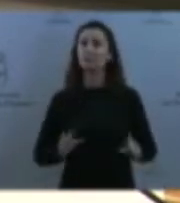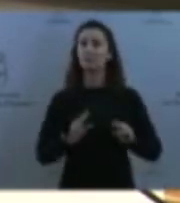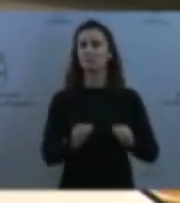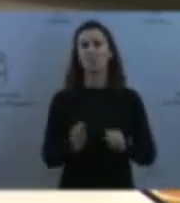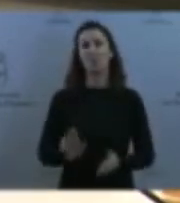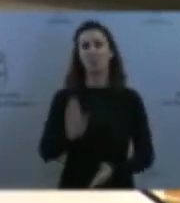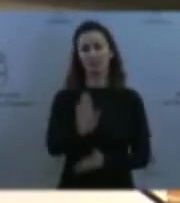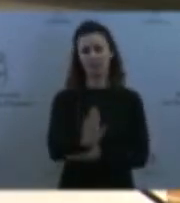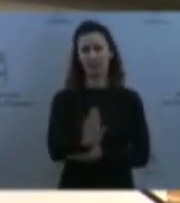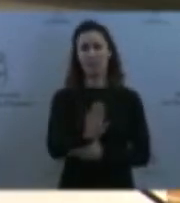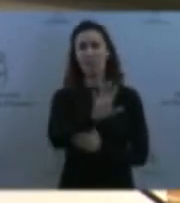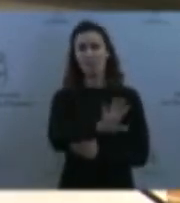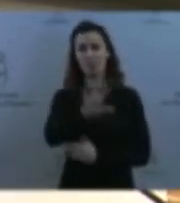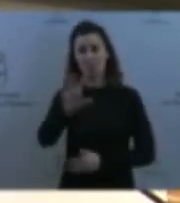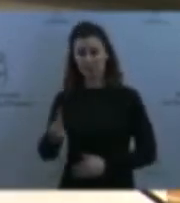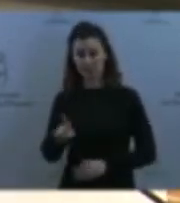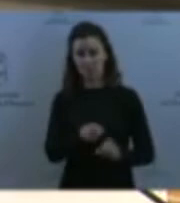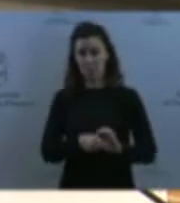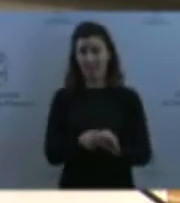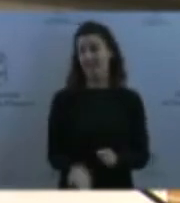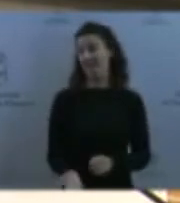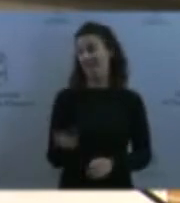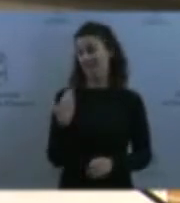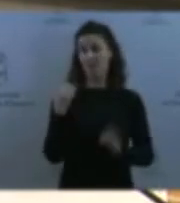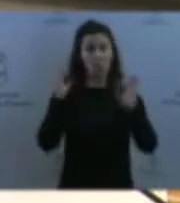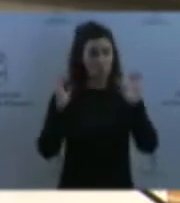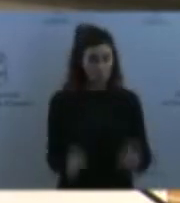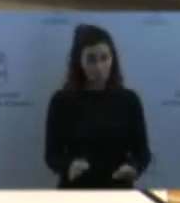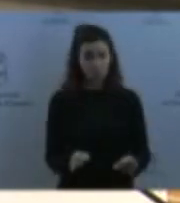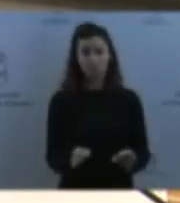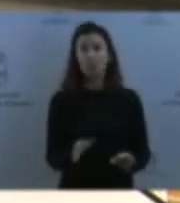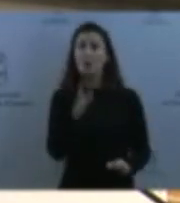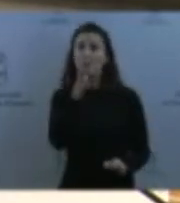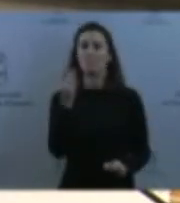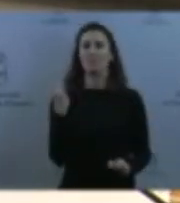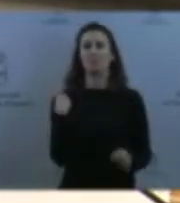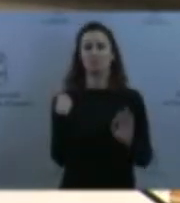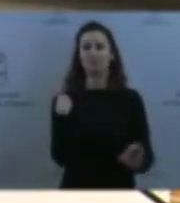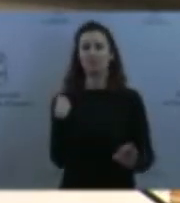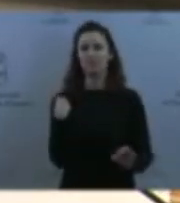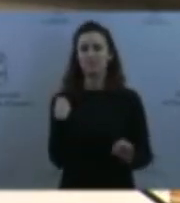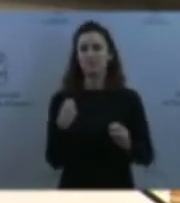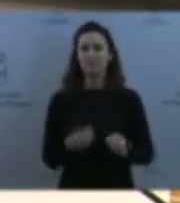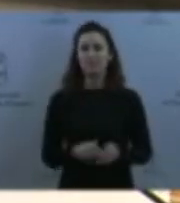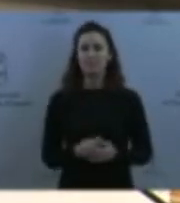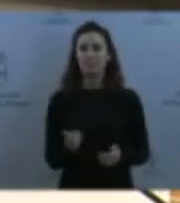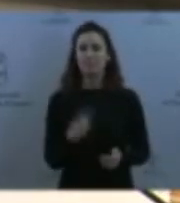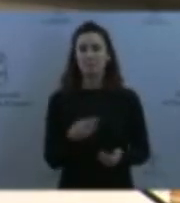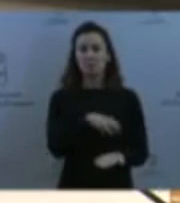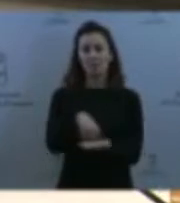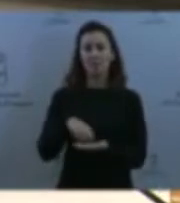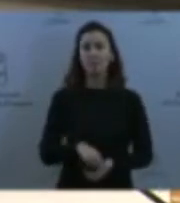día de ayer, porque yo creo que usted es lo que me pregunta, teníamos en nuestros centros a 107 menores no